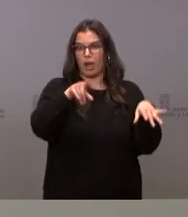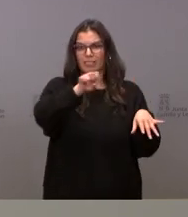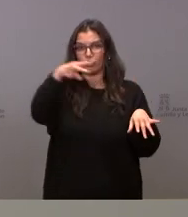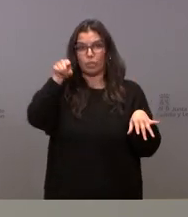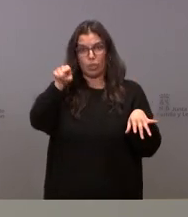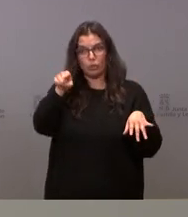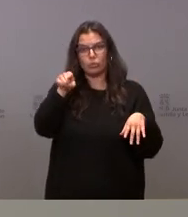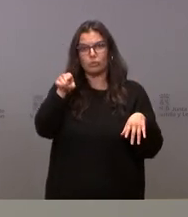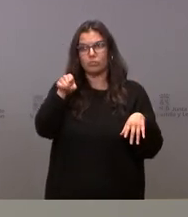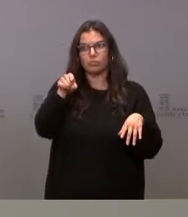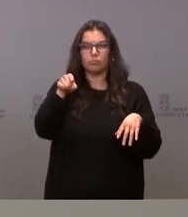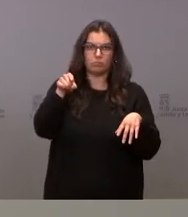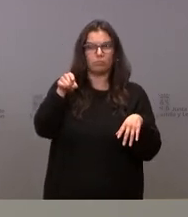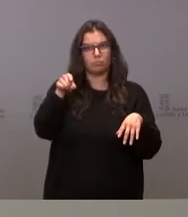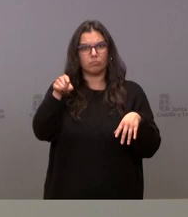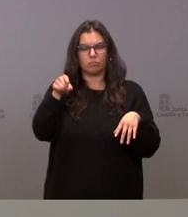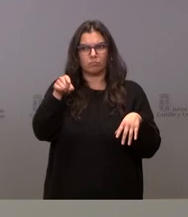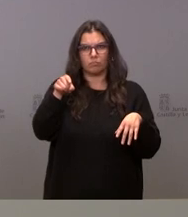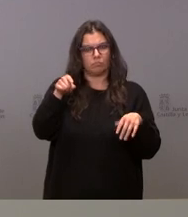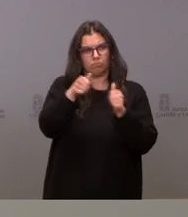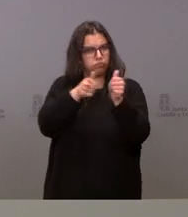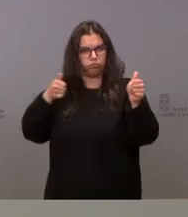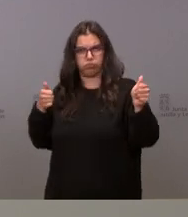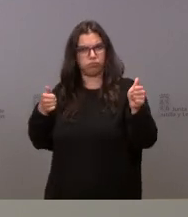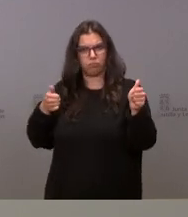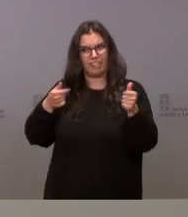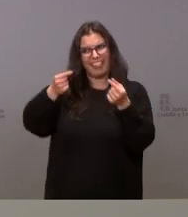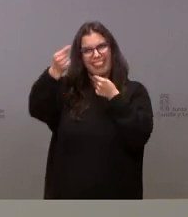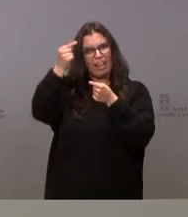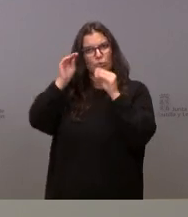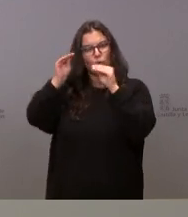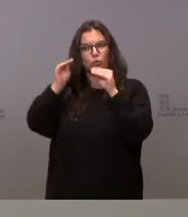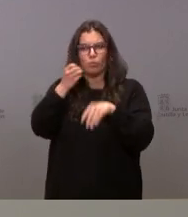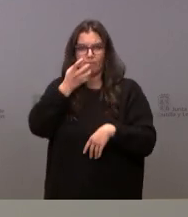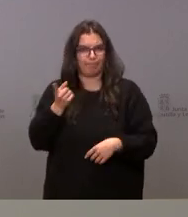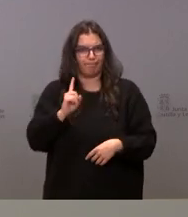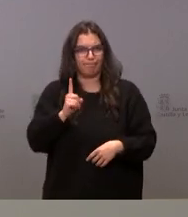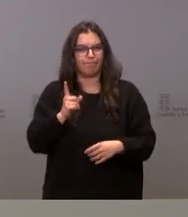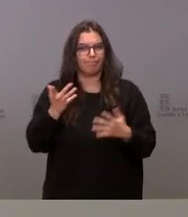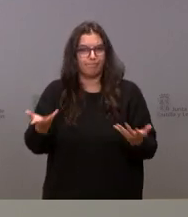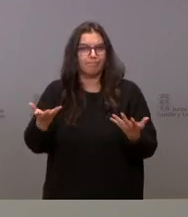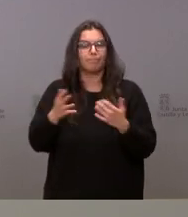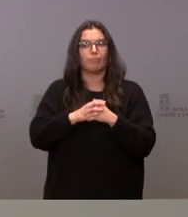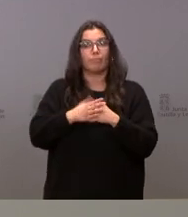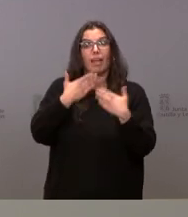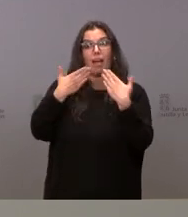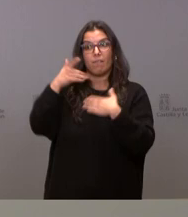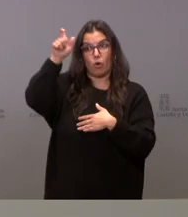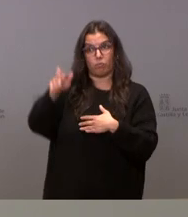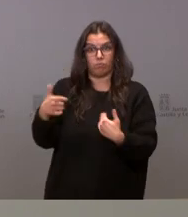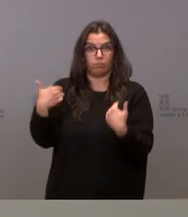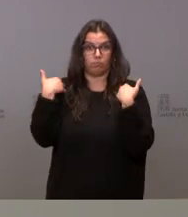bueno en franca desventaja es decir los datos no eran buenos se habló con él